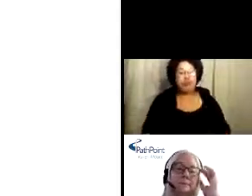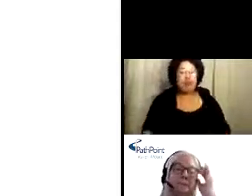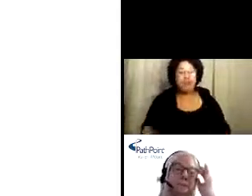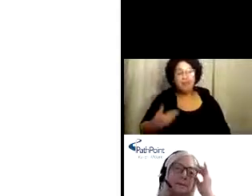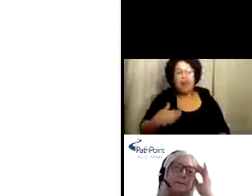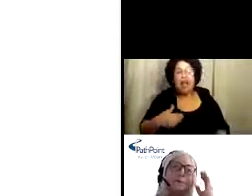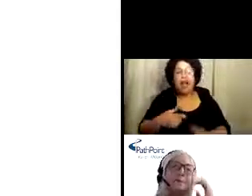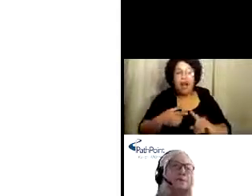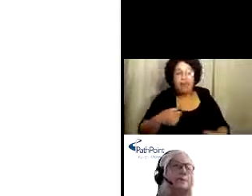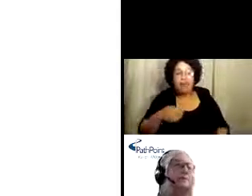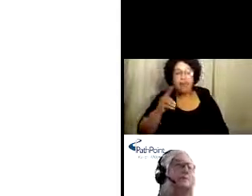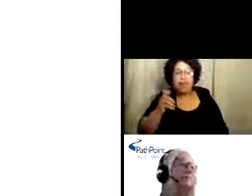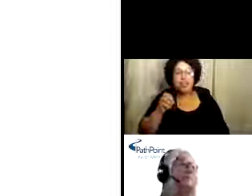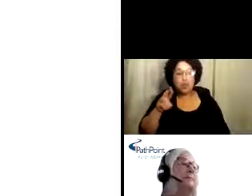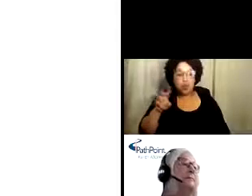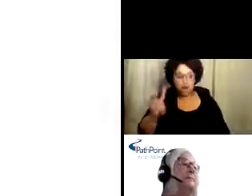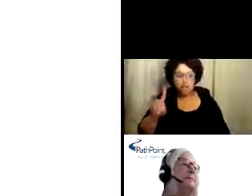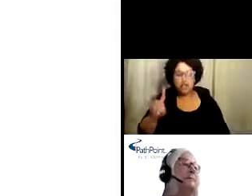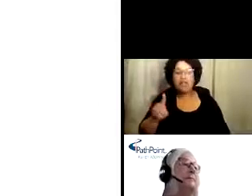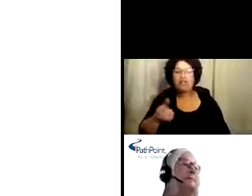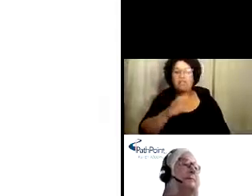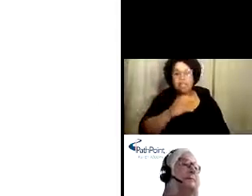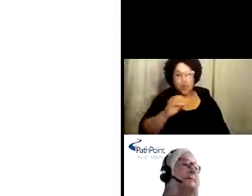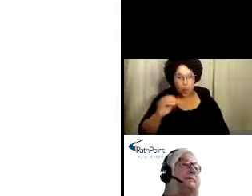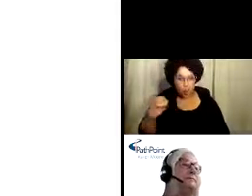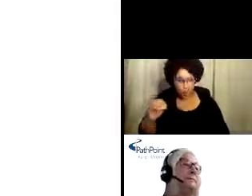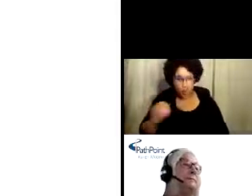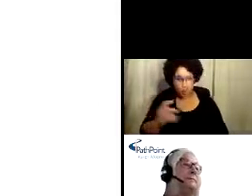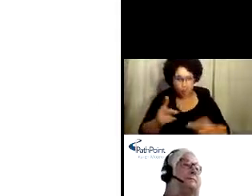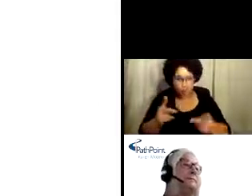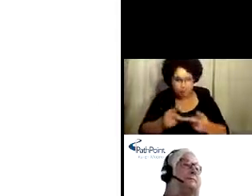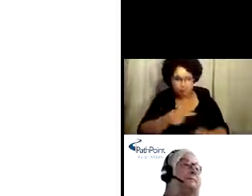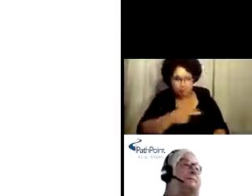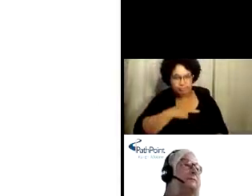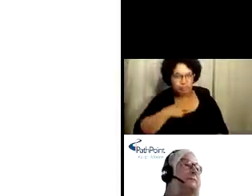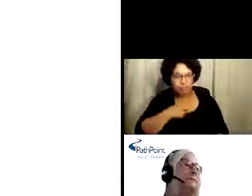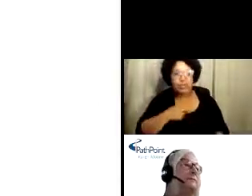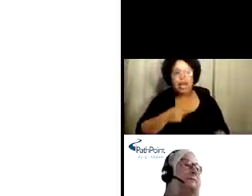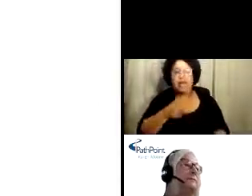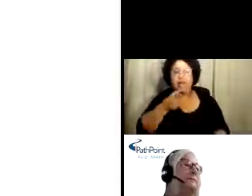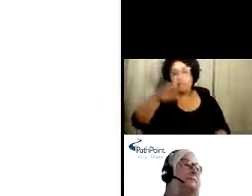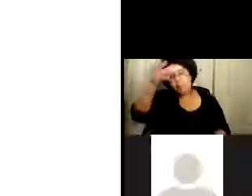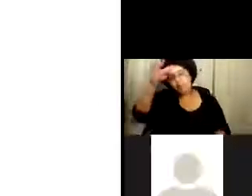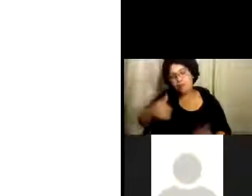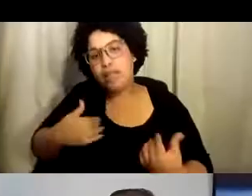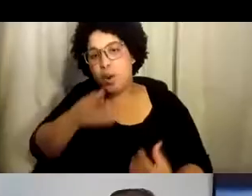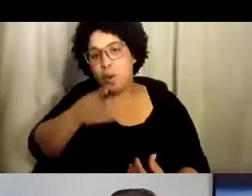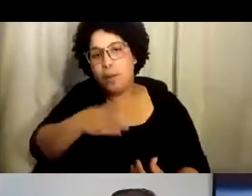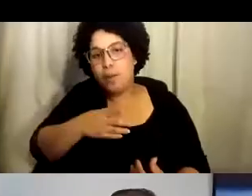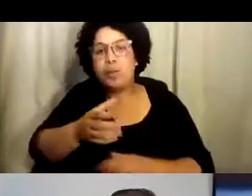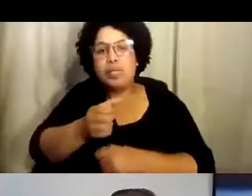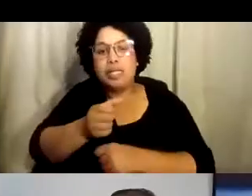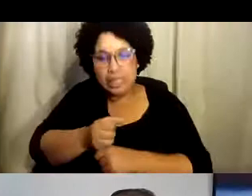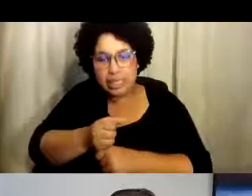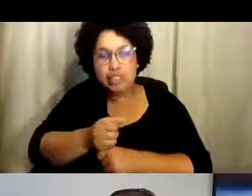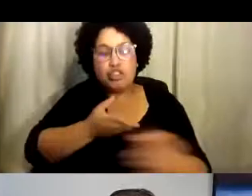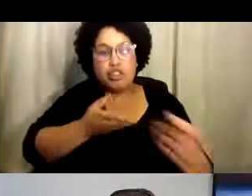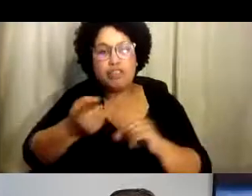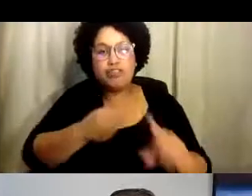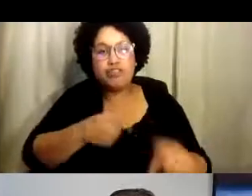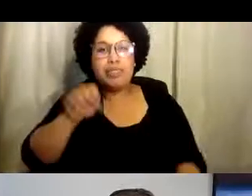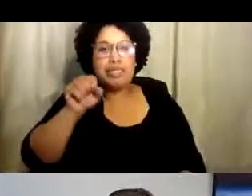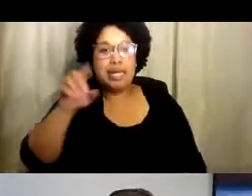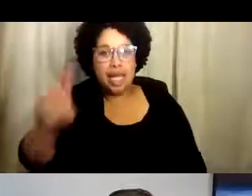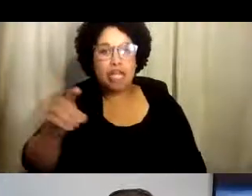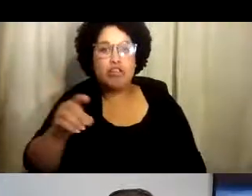Hershey y soy el presidente ejecutivo de Home of Guiding Hands. En adición a ello, soy padre también de una